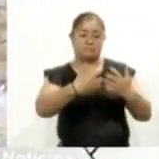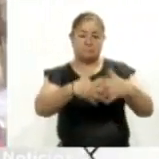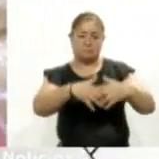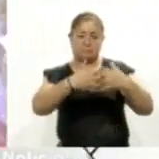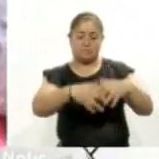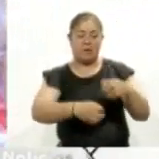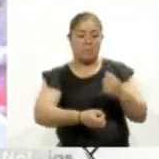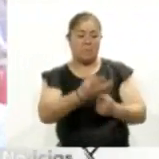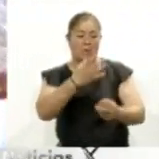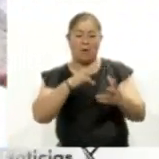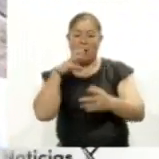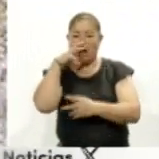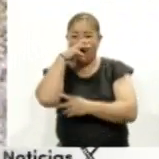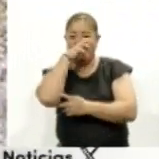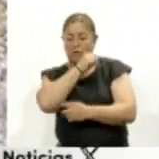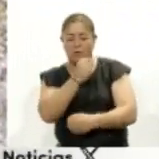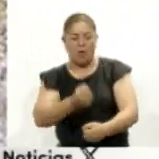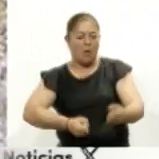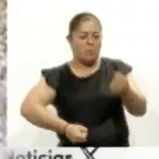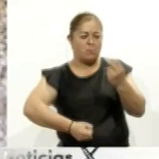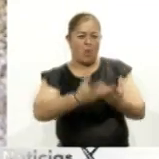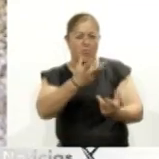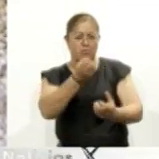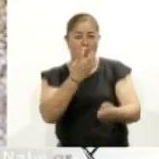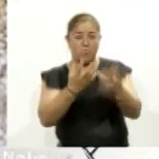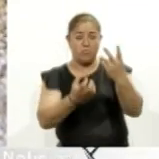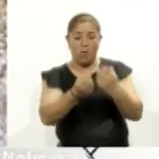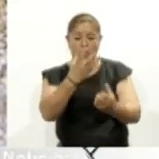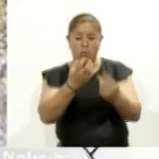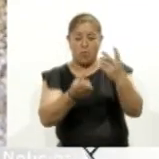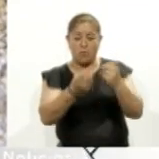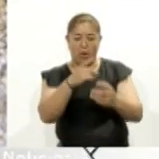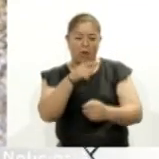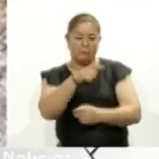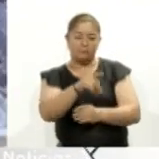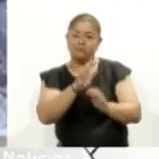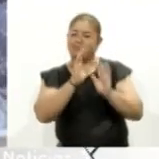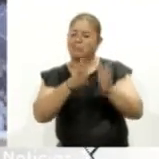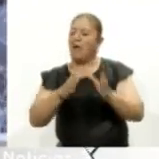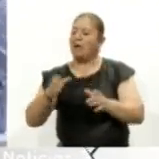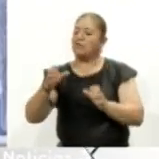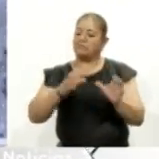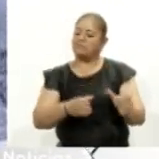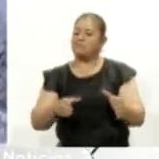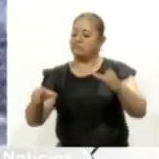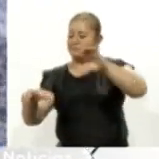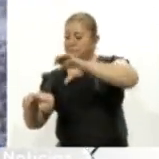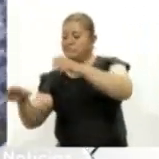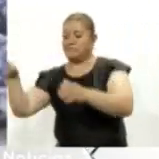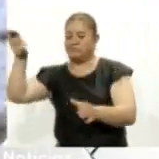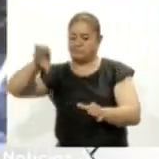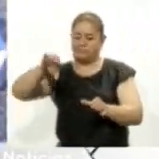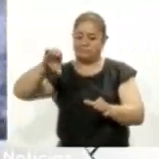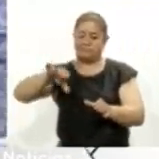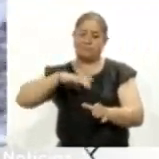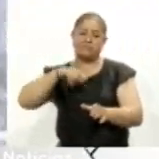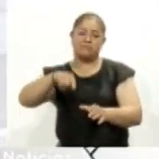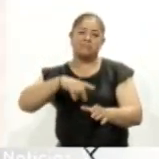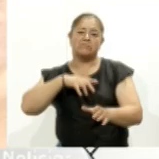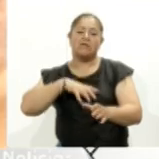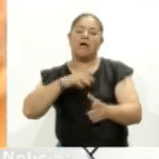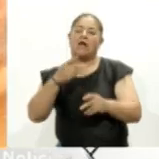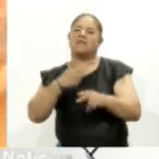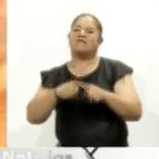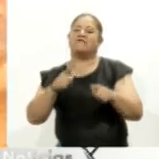gracias al calor truena como si fuera palomita para obtener el cereal el cual se procesa en los diversos productos que ofrece Mario